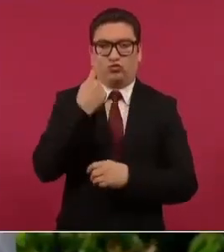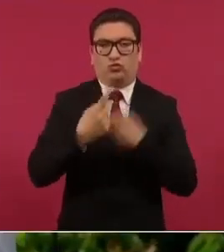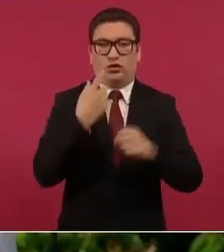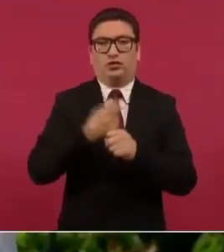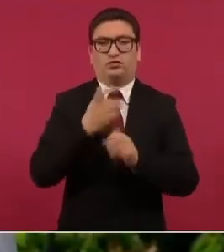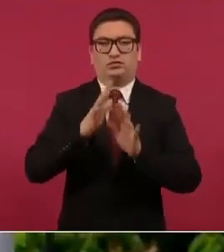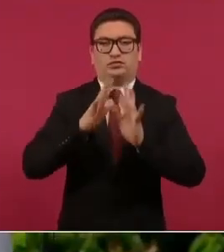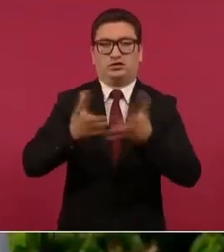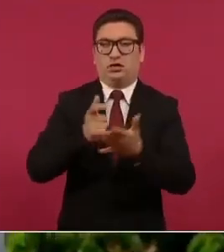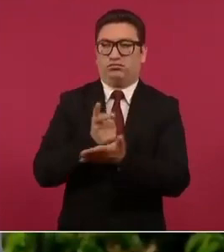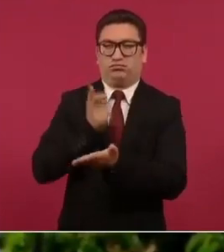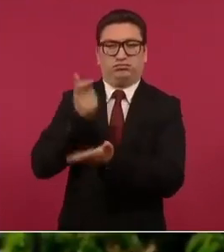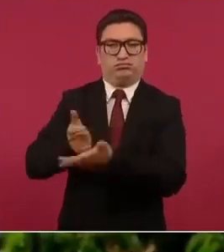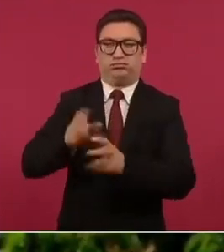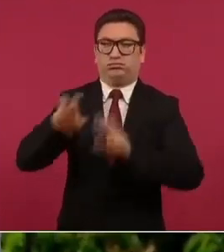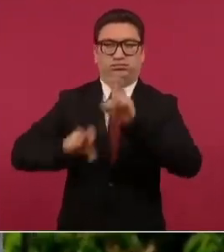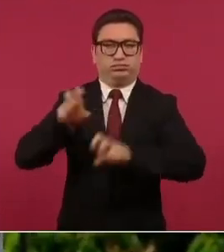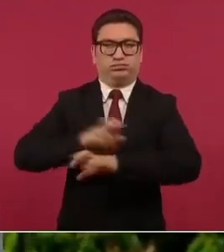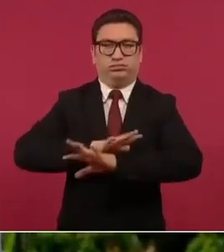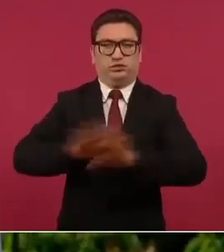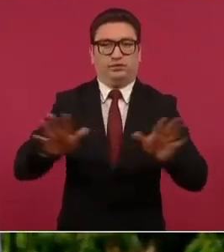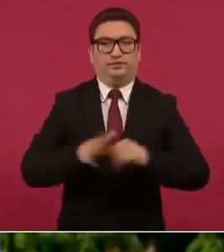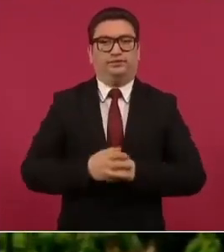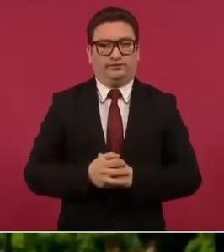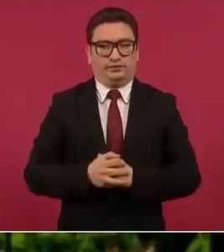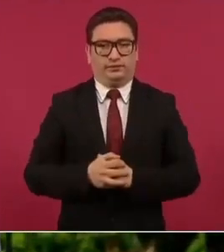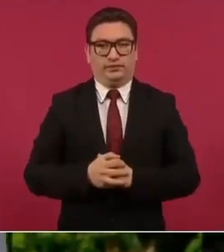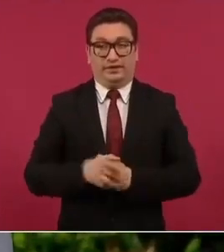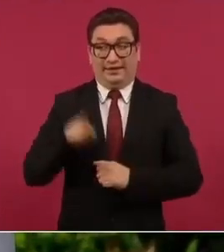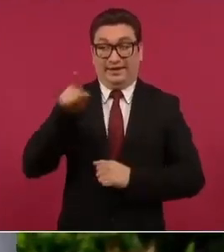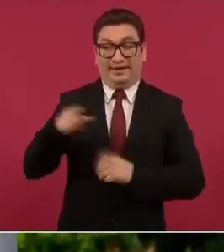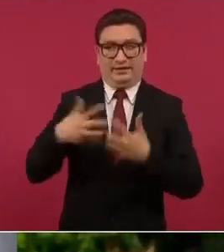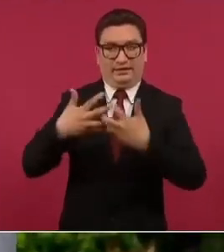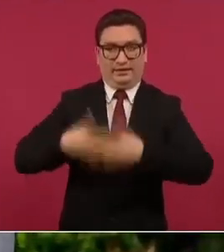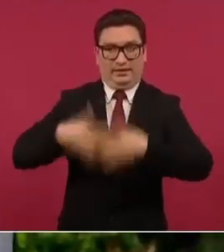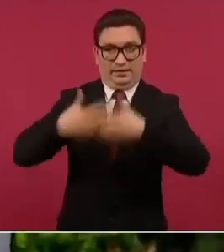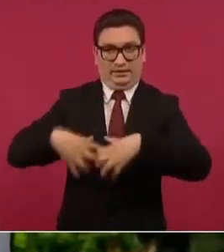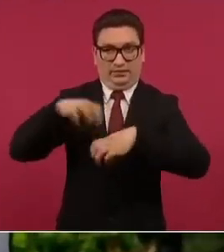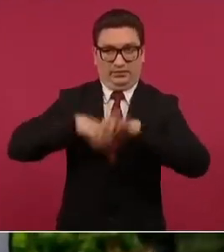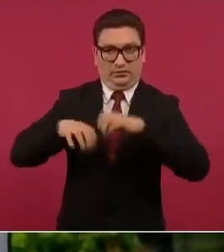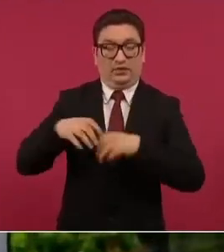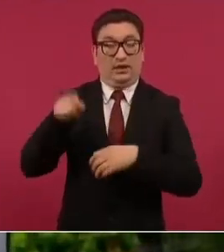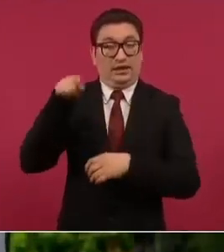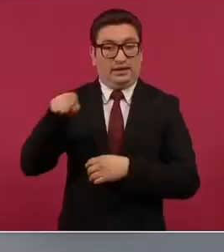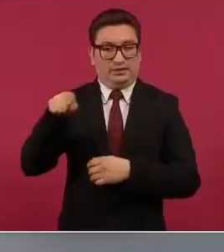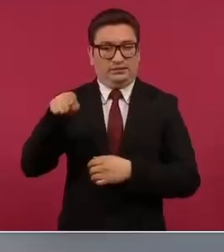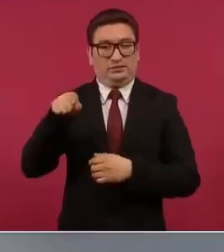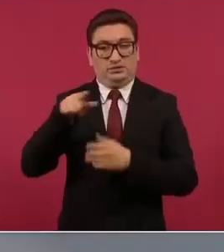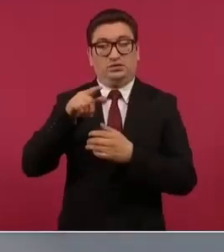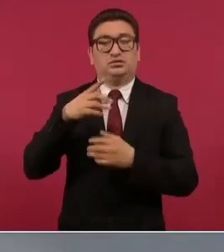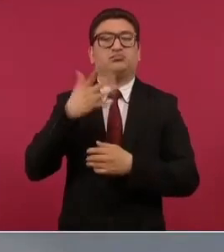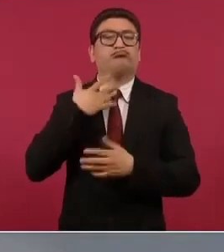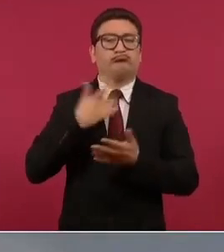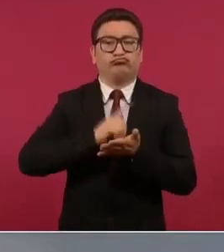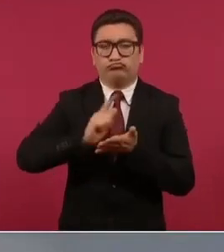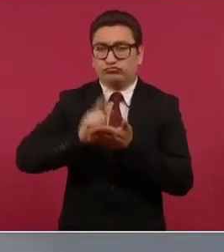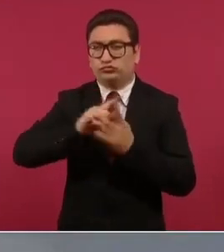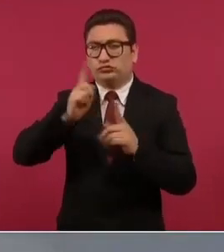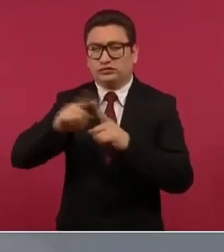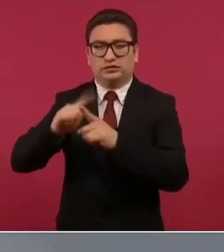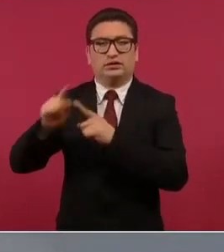pagó la inversión y esta planta que produce